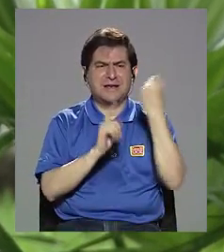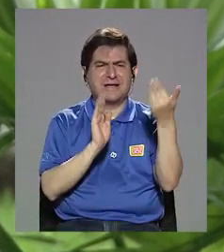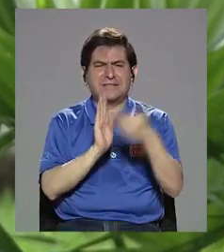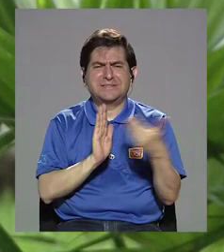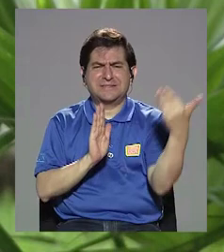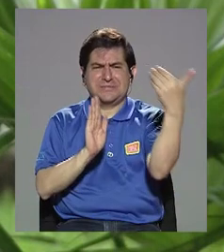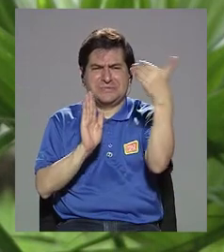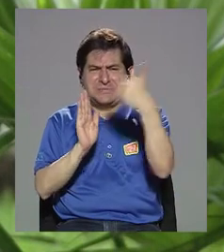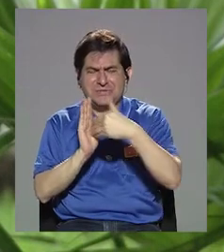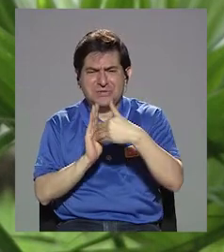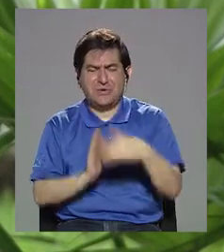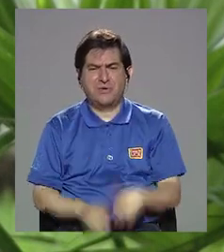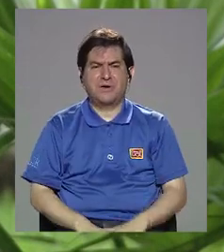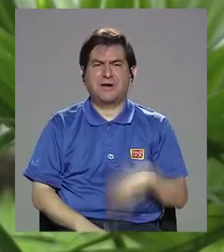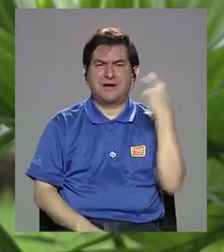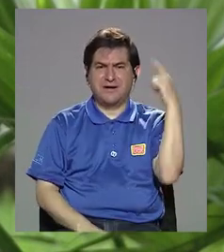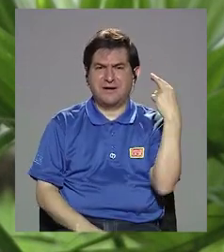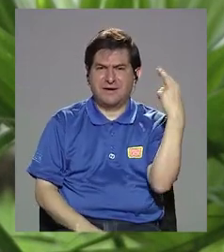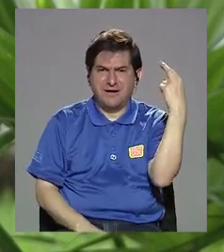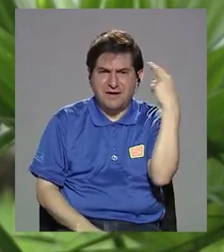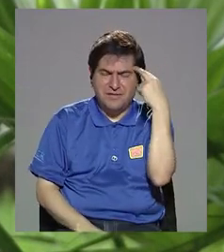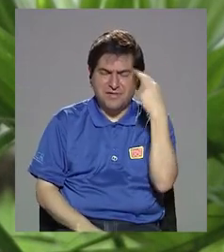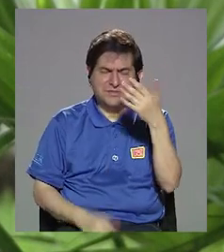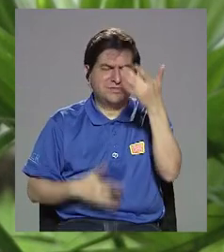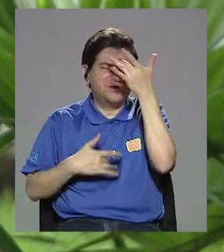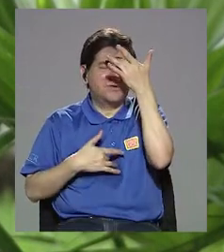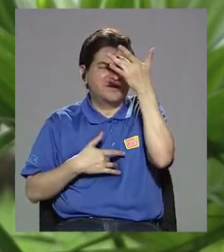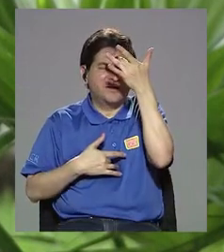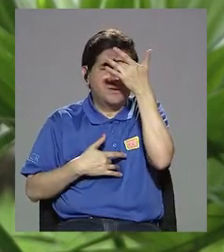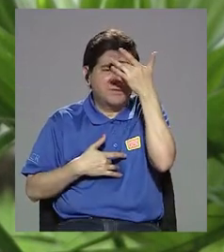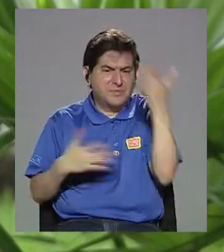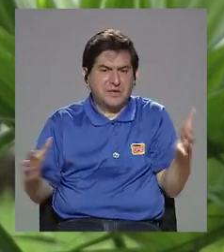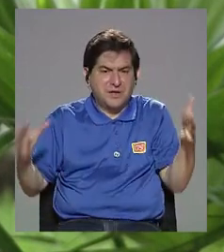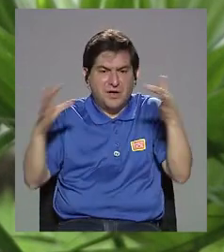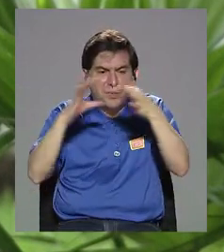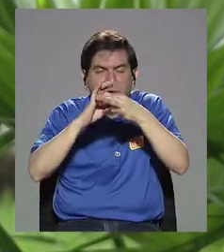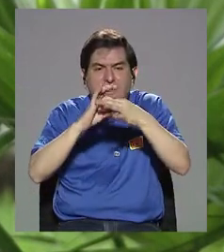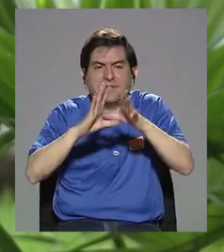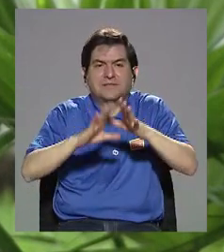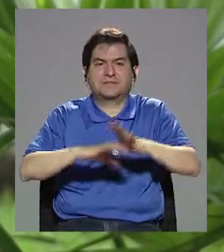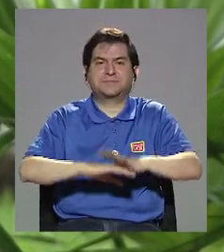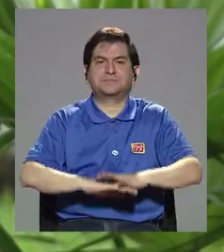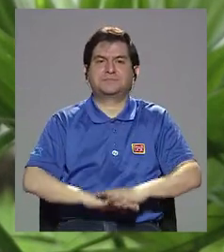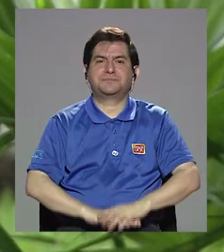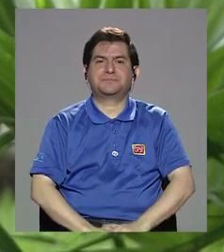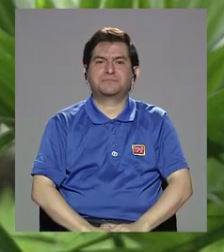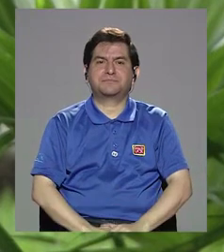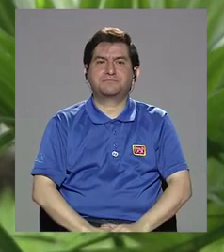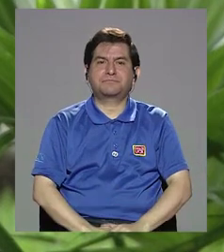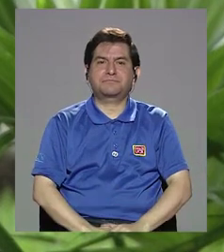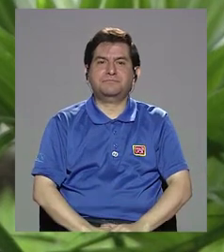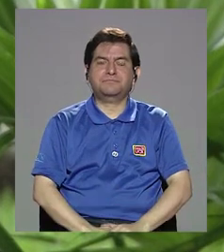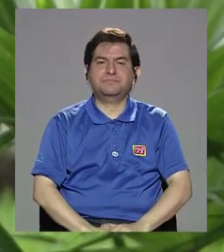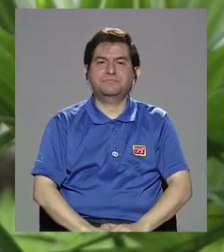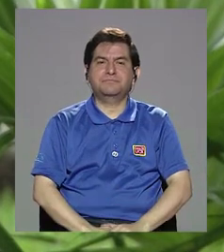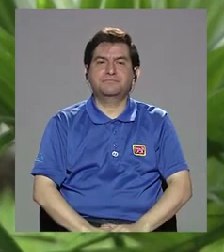la cantidad de enfermedades asociadas con ello. Al igual,